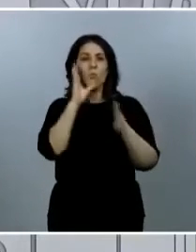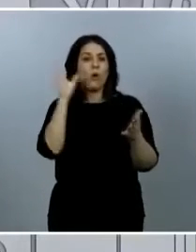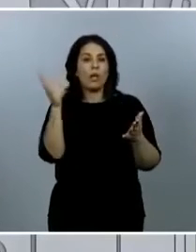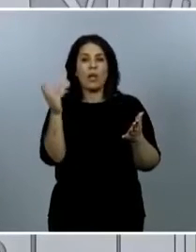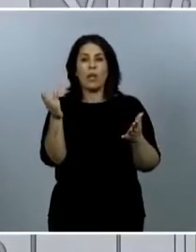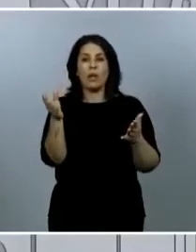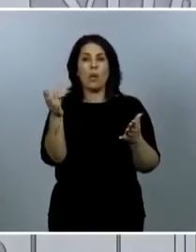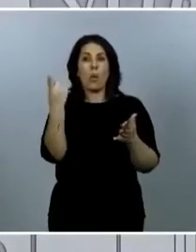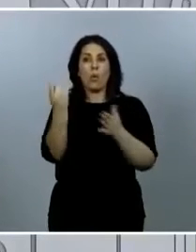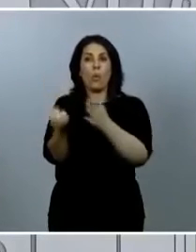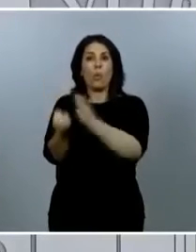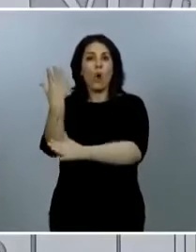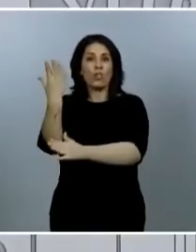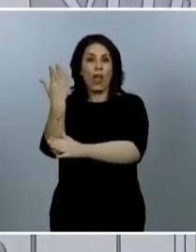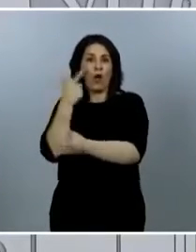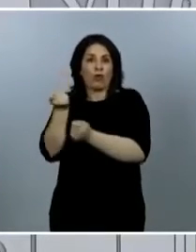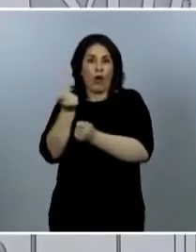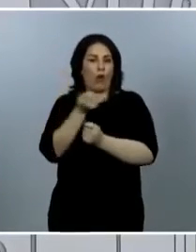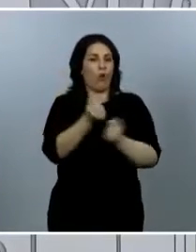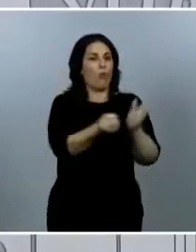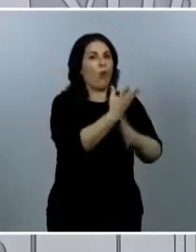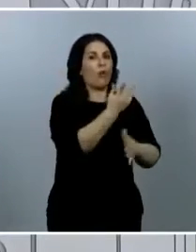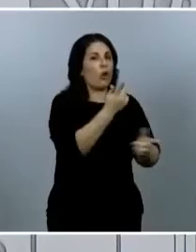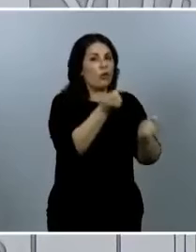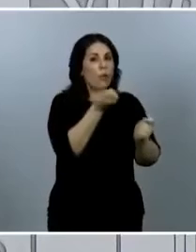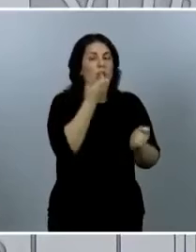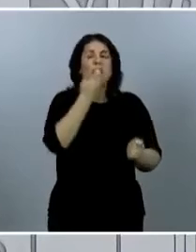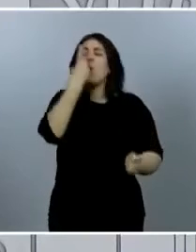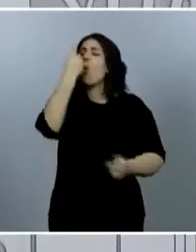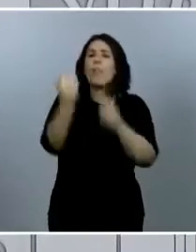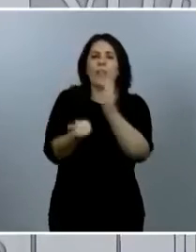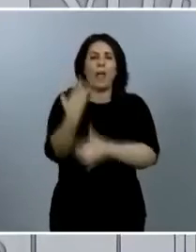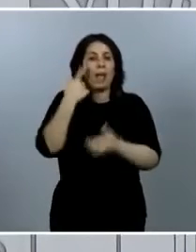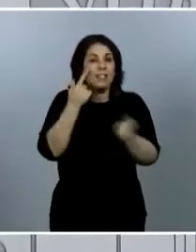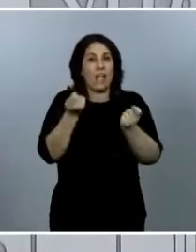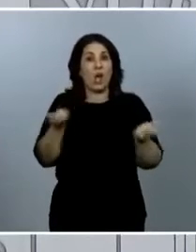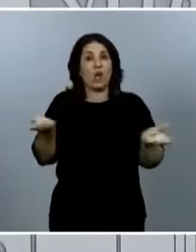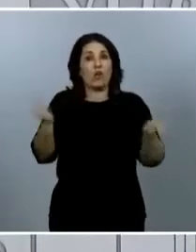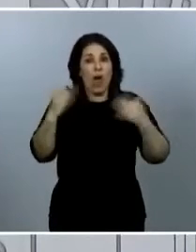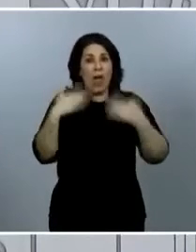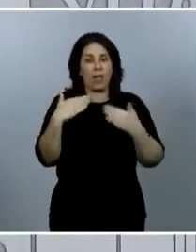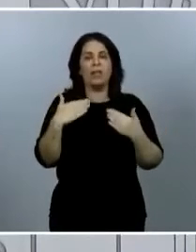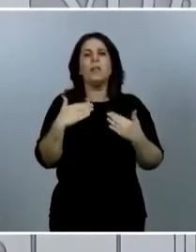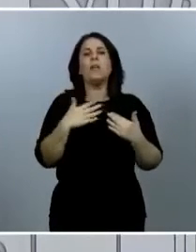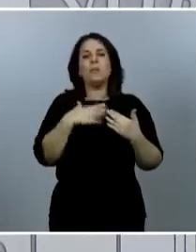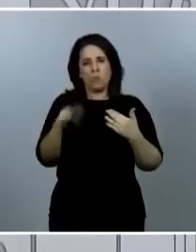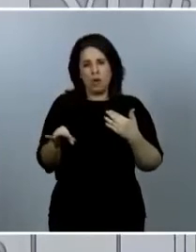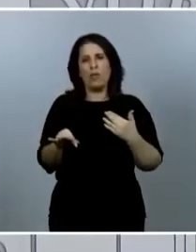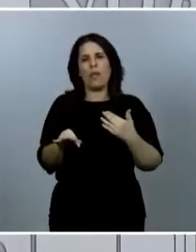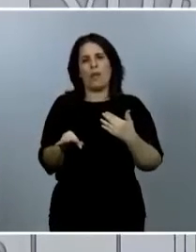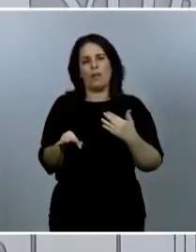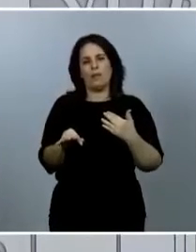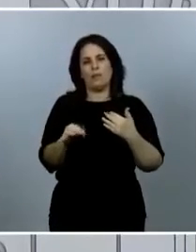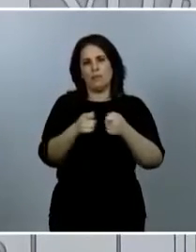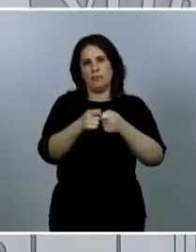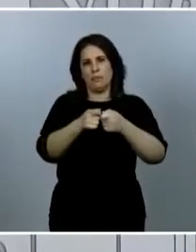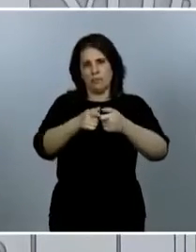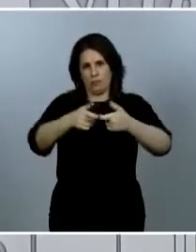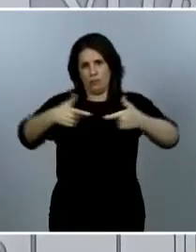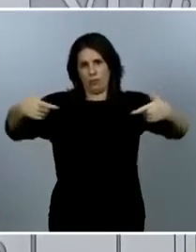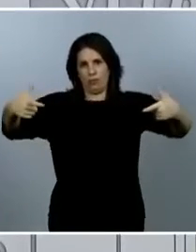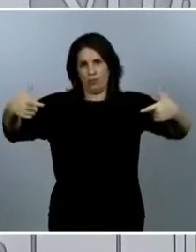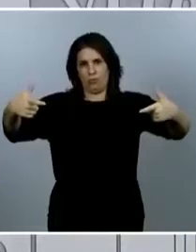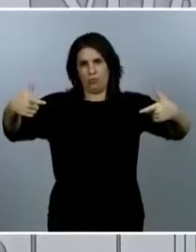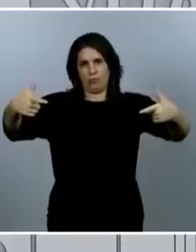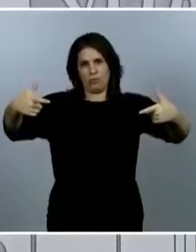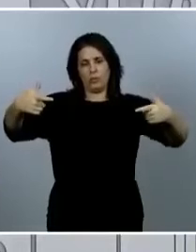puede no detectarse a tiempo y generar un nuevo incremento de casos poblacional sin que podamos detectar